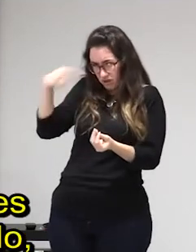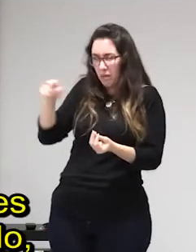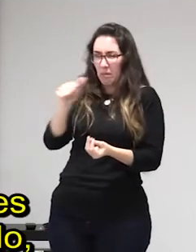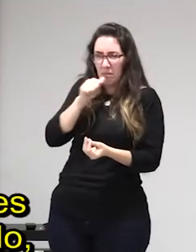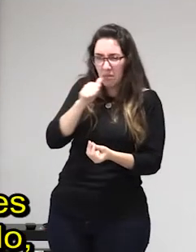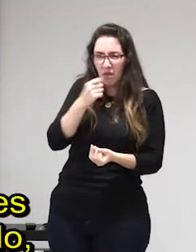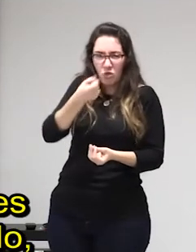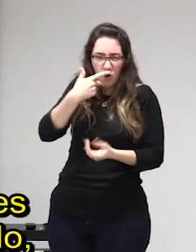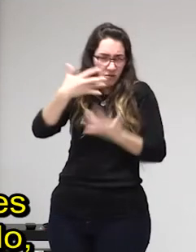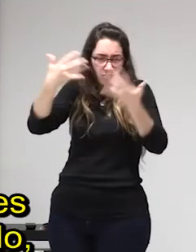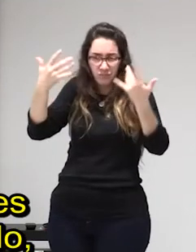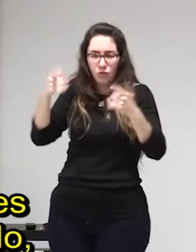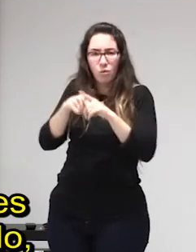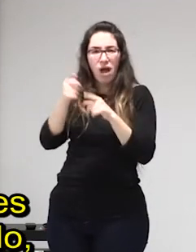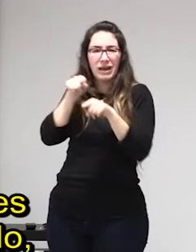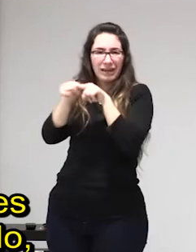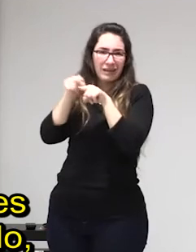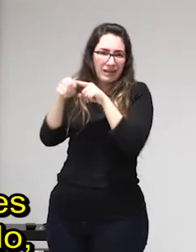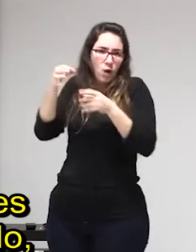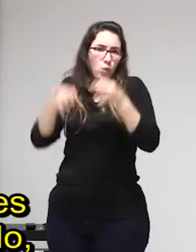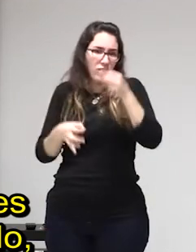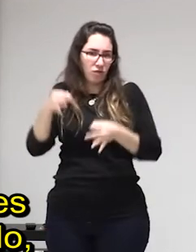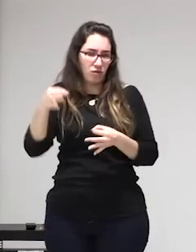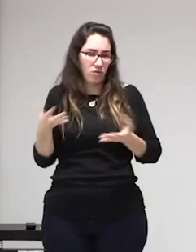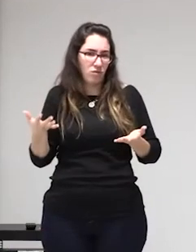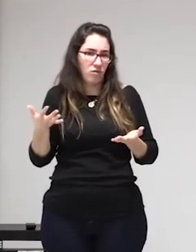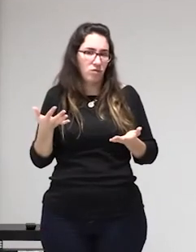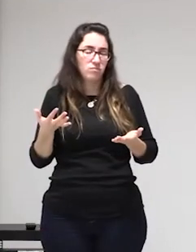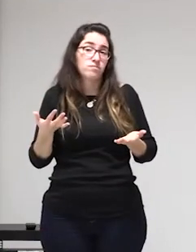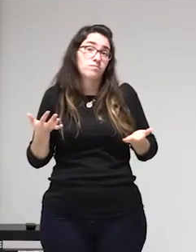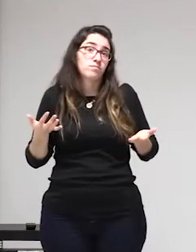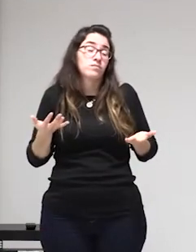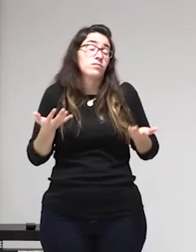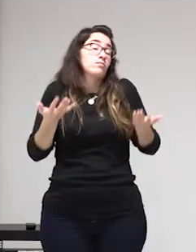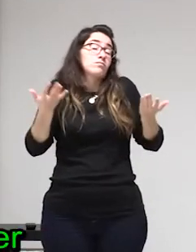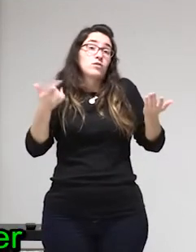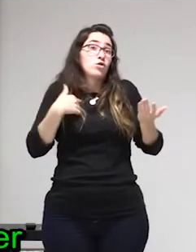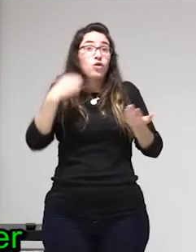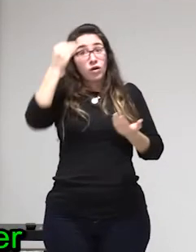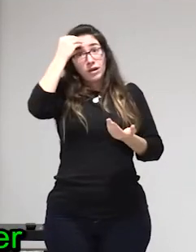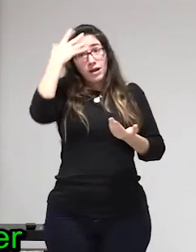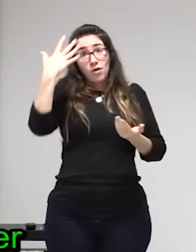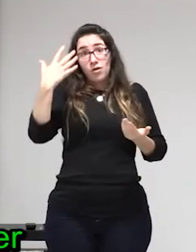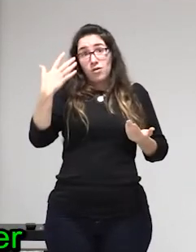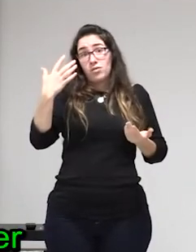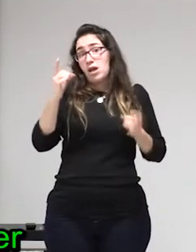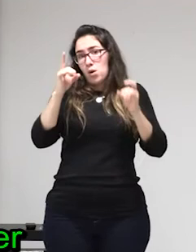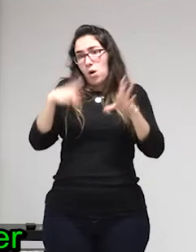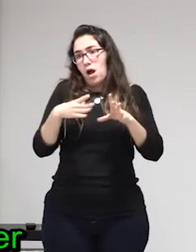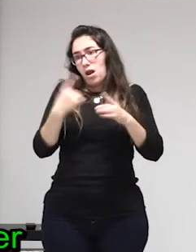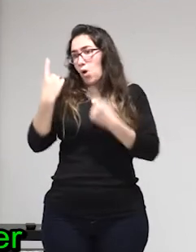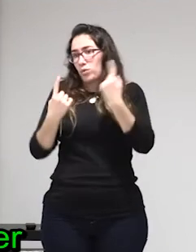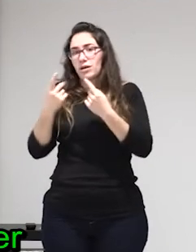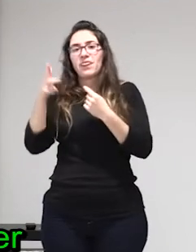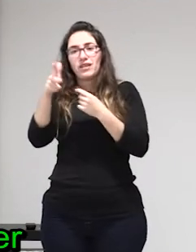¿crees que afecta a todas las mujeres este debate del que estamos hablando o como afecta? pues vuelvo a